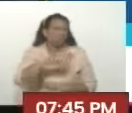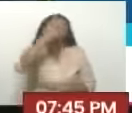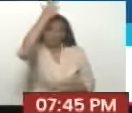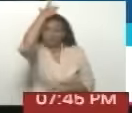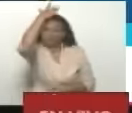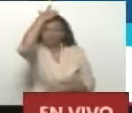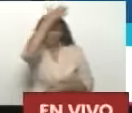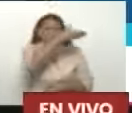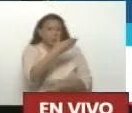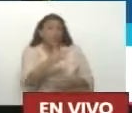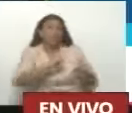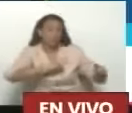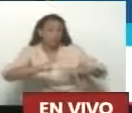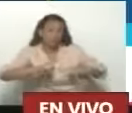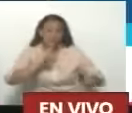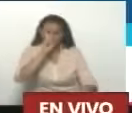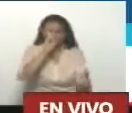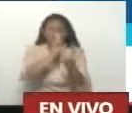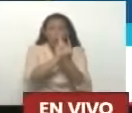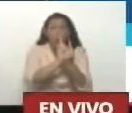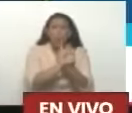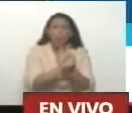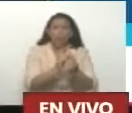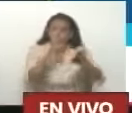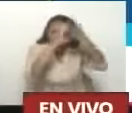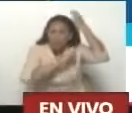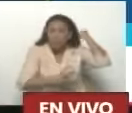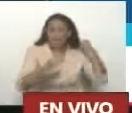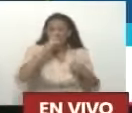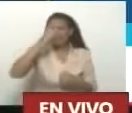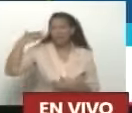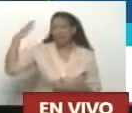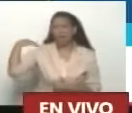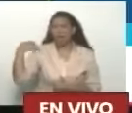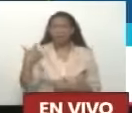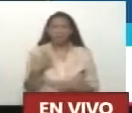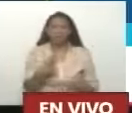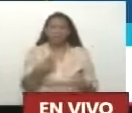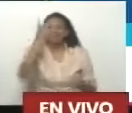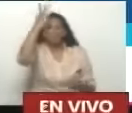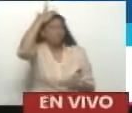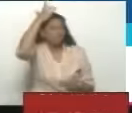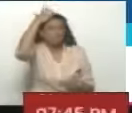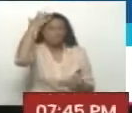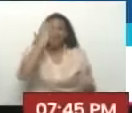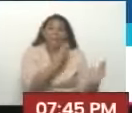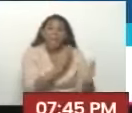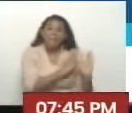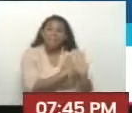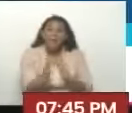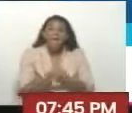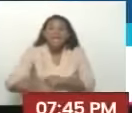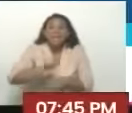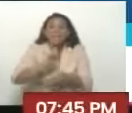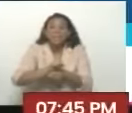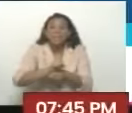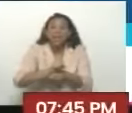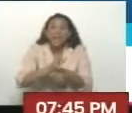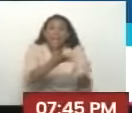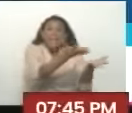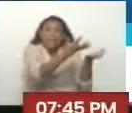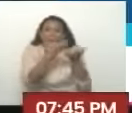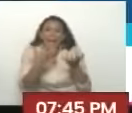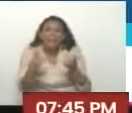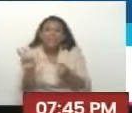Yo he dirigido Personalmente Las negociaciones Con los gringos Y yo no me engaño El plan Principal De ellos Es traer A